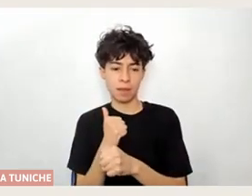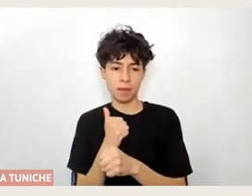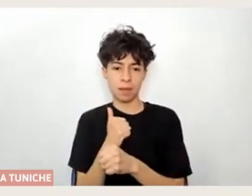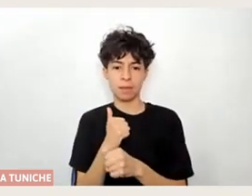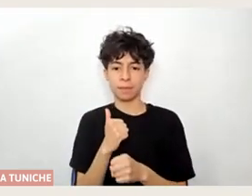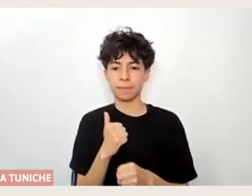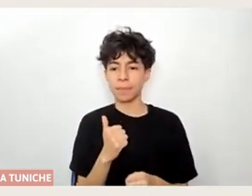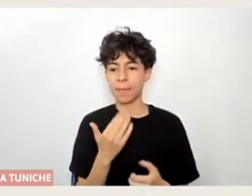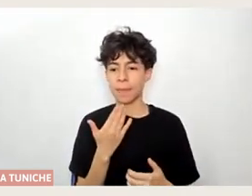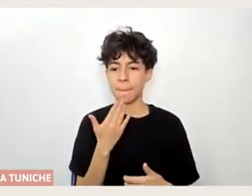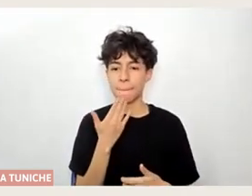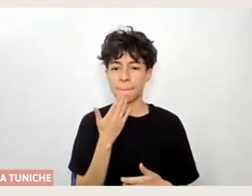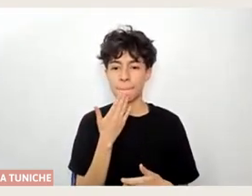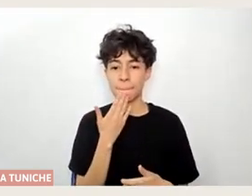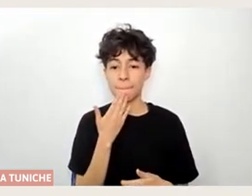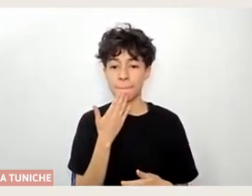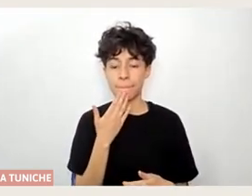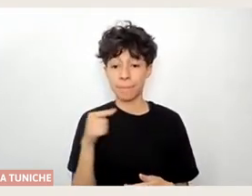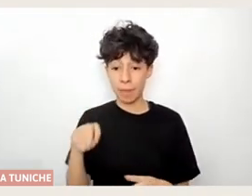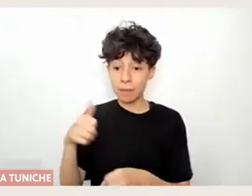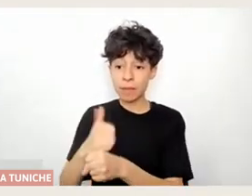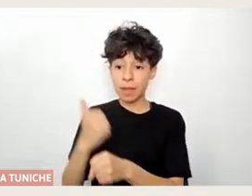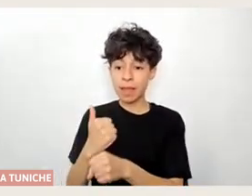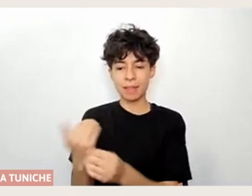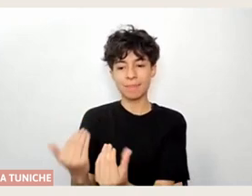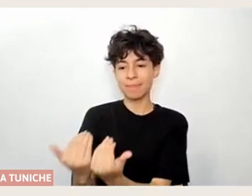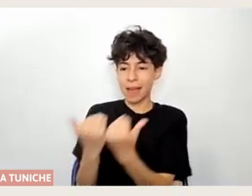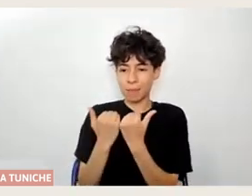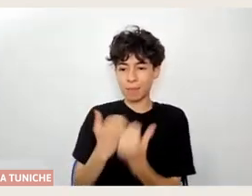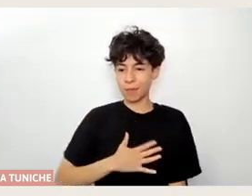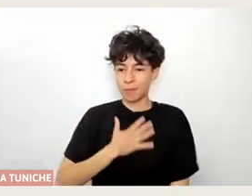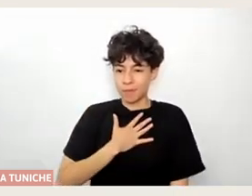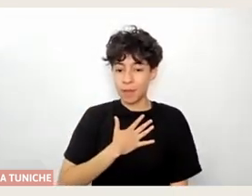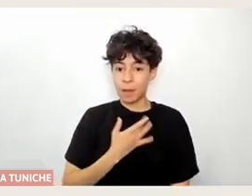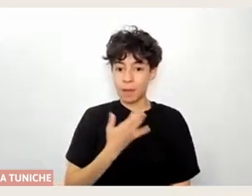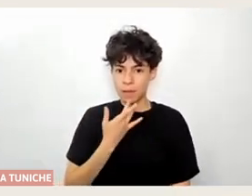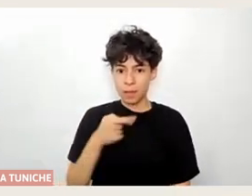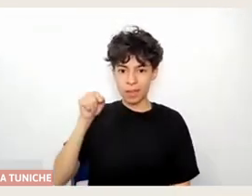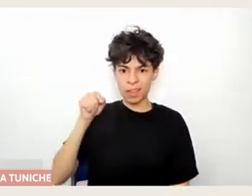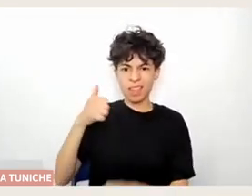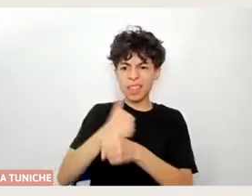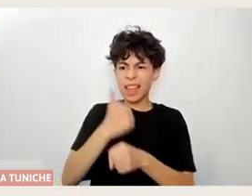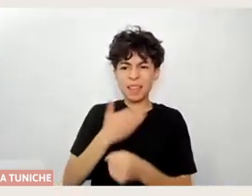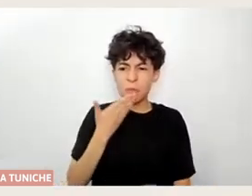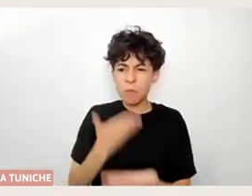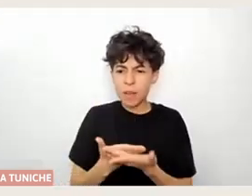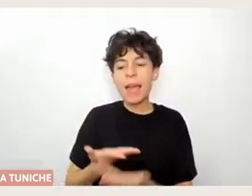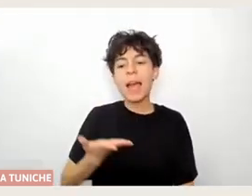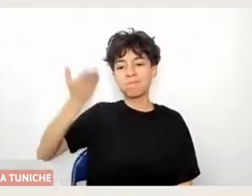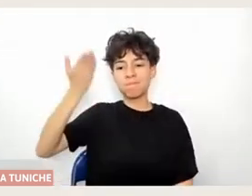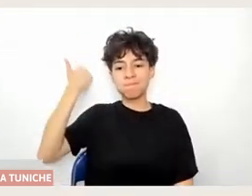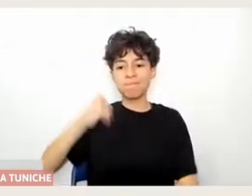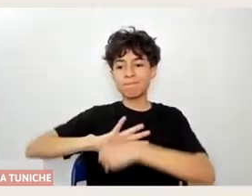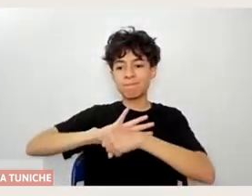de que fue como un gran apoyo emocional, porque en esos momentos estábamos con la pandemia y teníamos que estar encerrados.